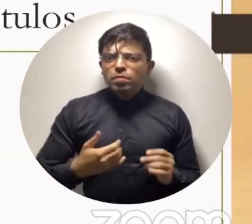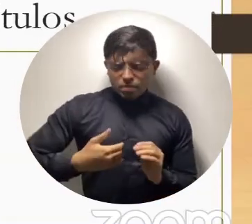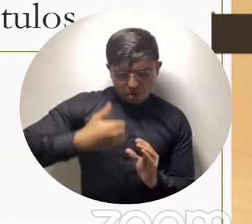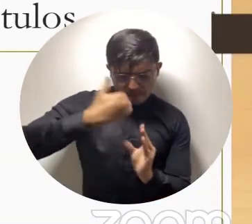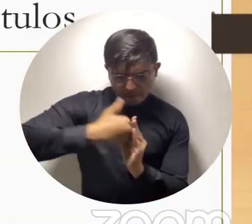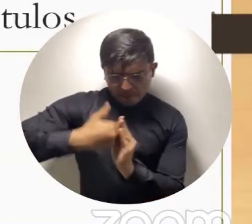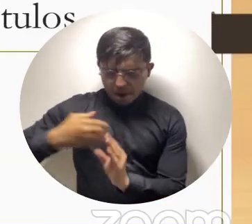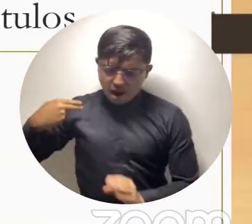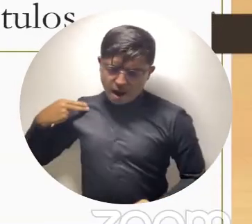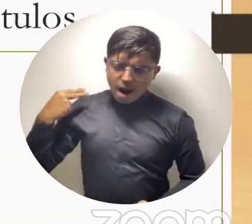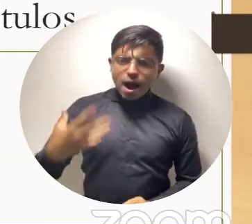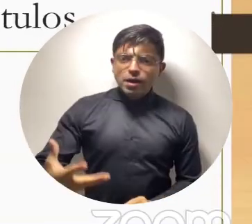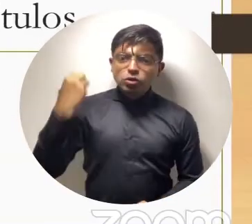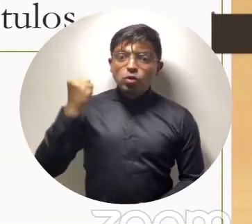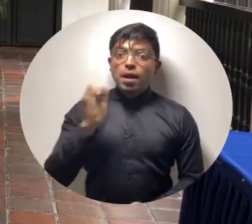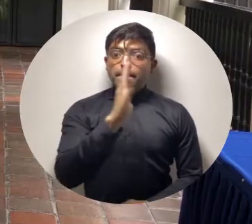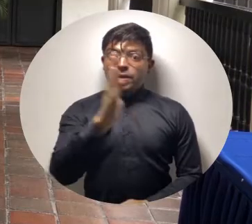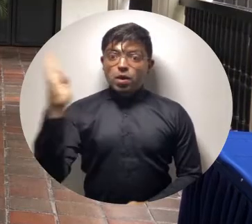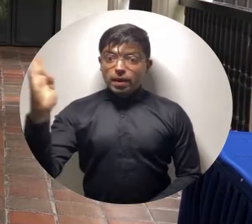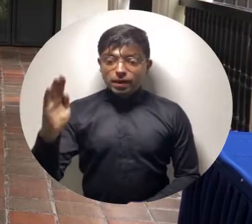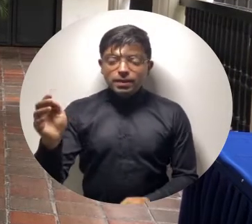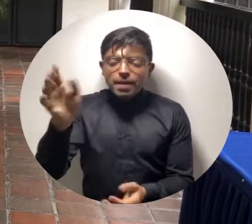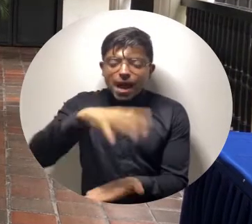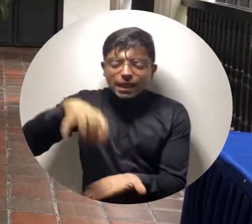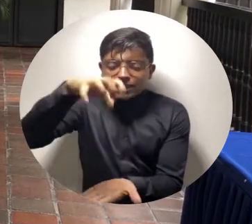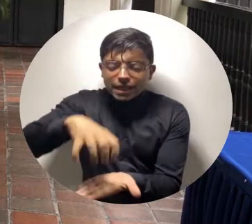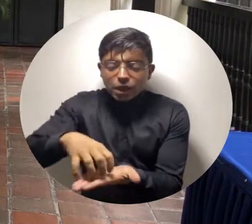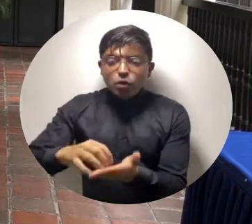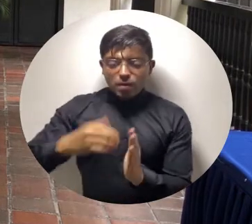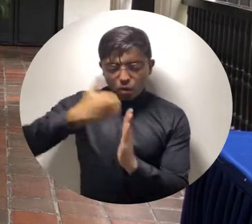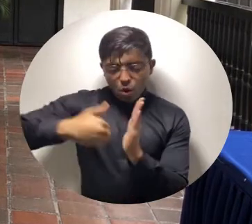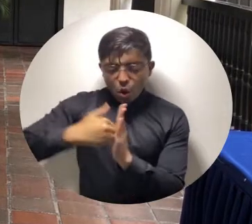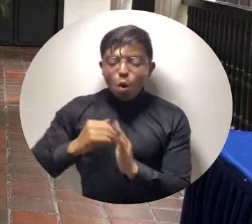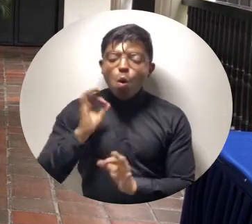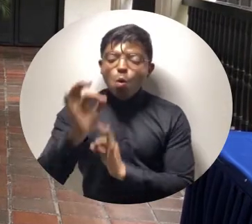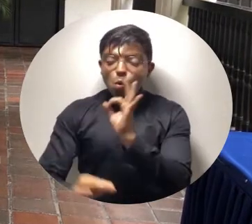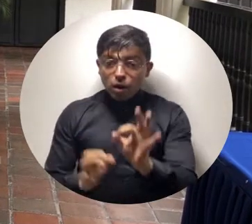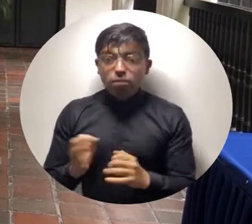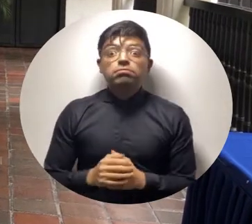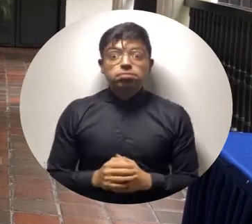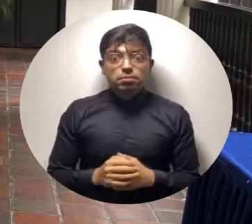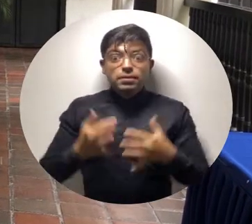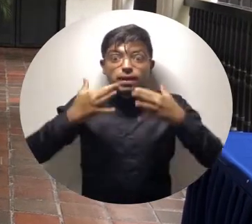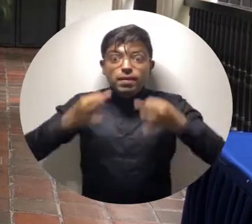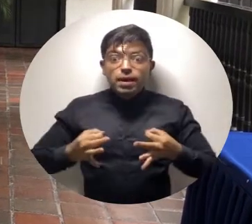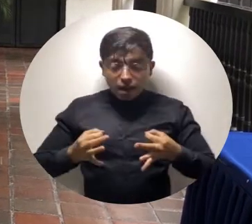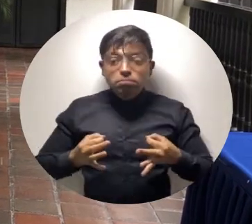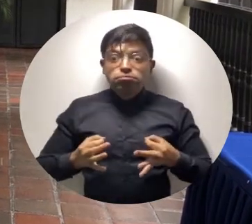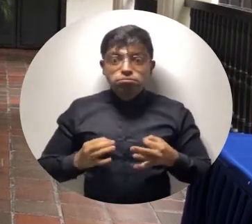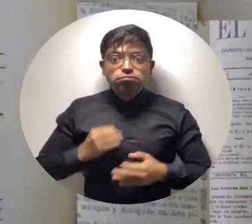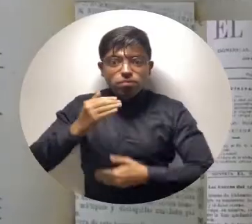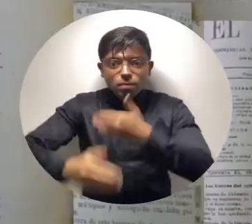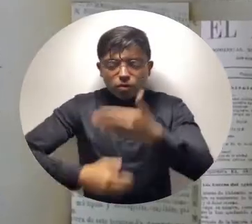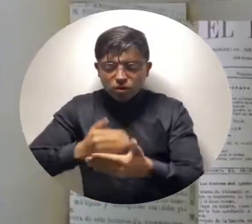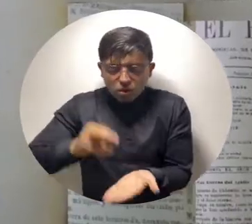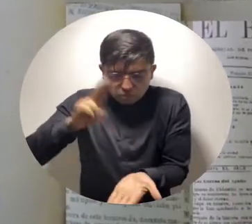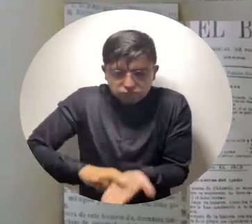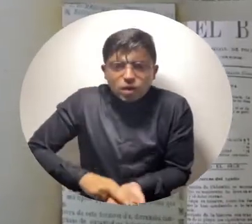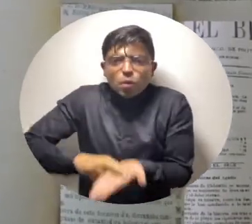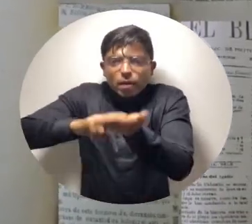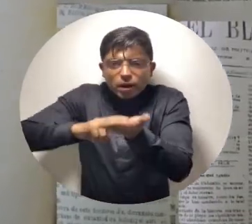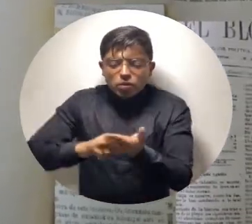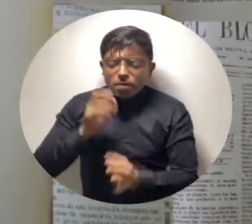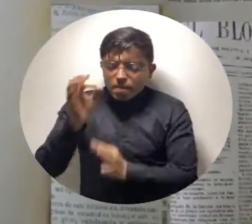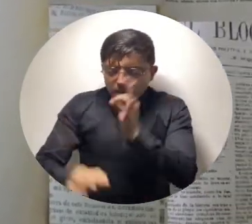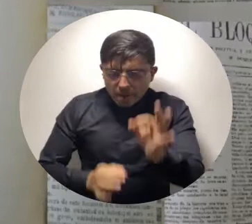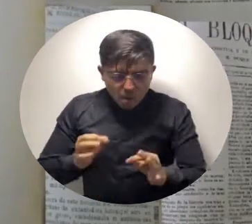archivos históricos, bibliotecas y centros de documentación que ameritan un proceso de recuperación, de